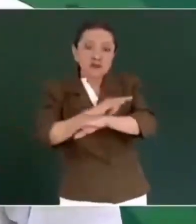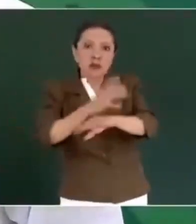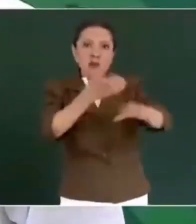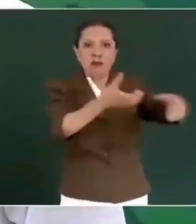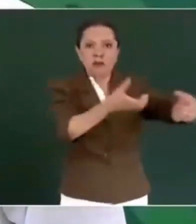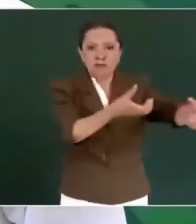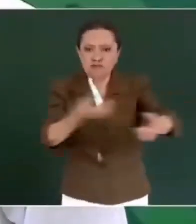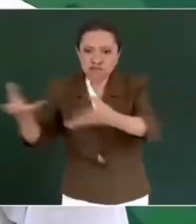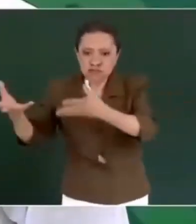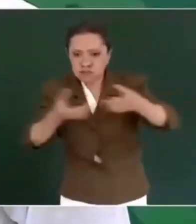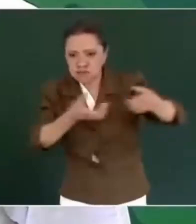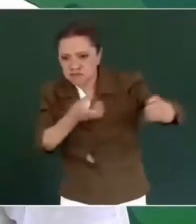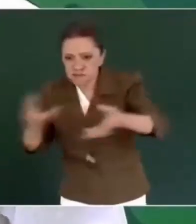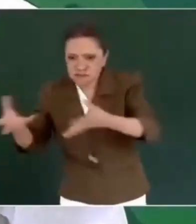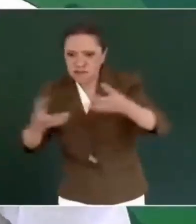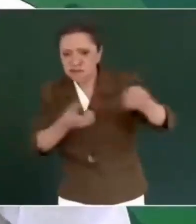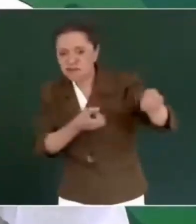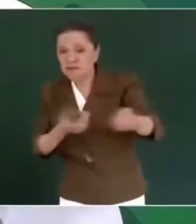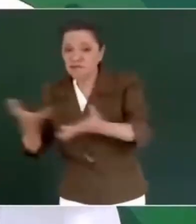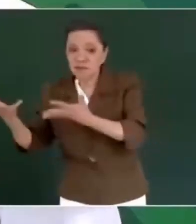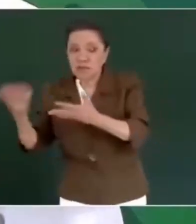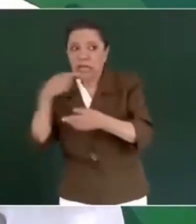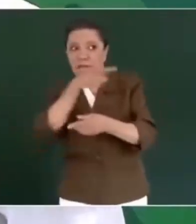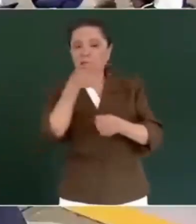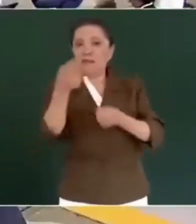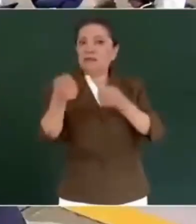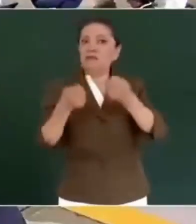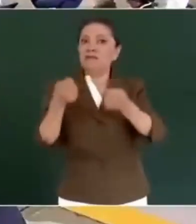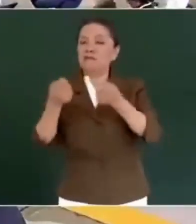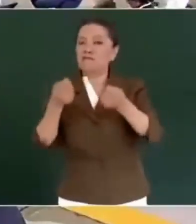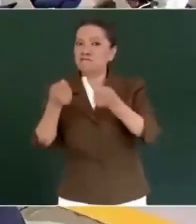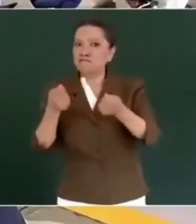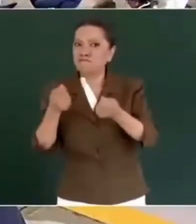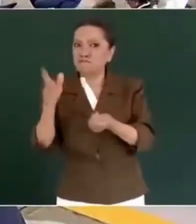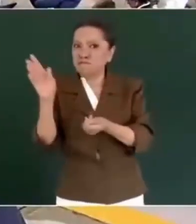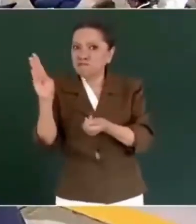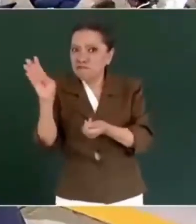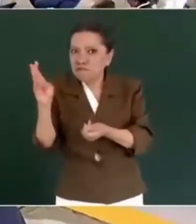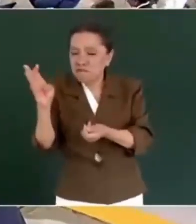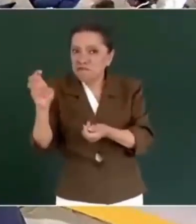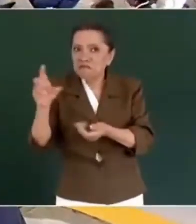que ellos controlaban el aeropuerto.